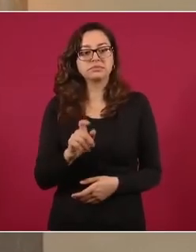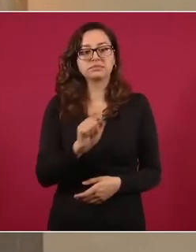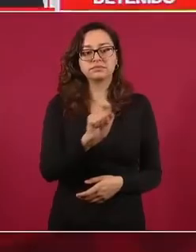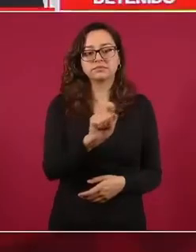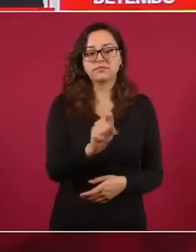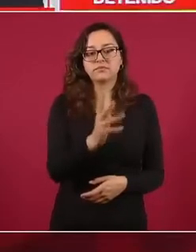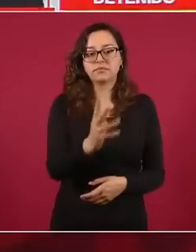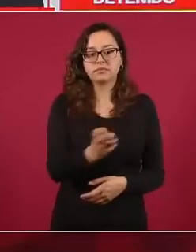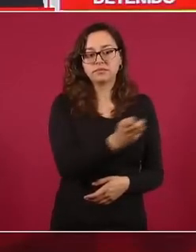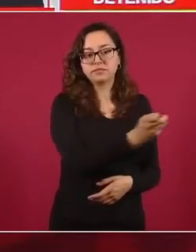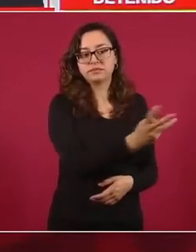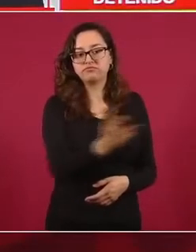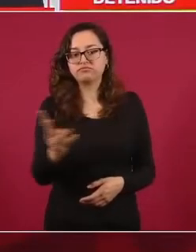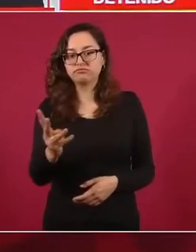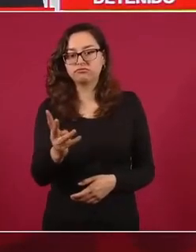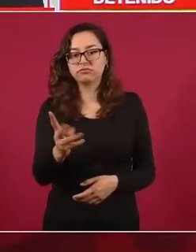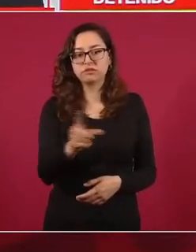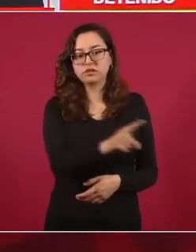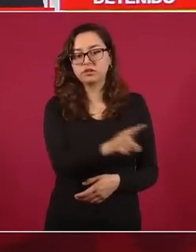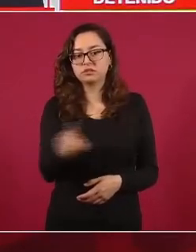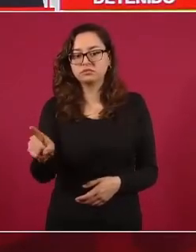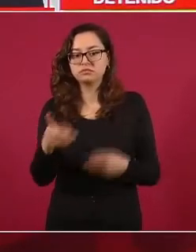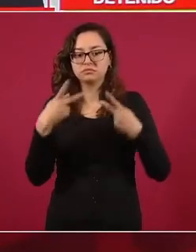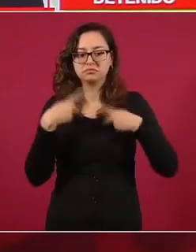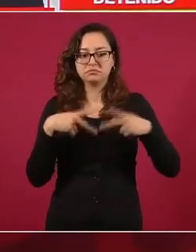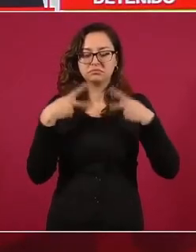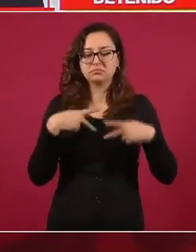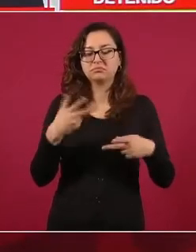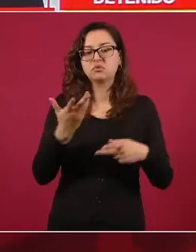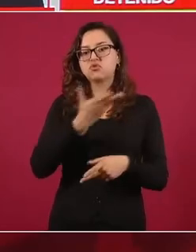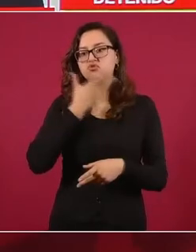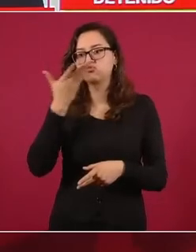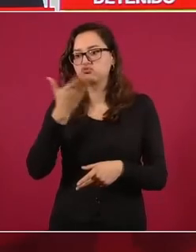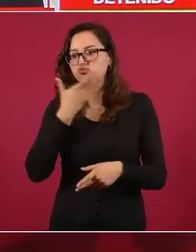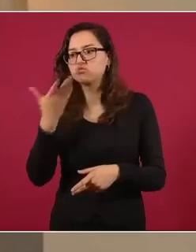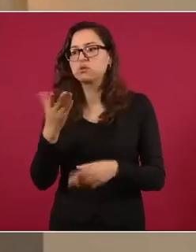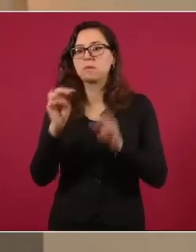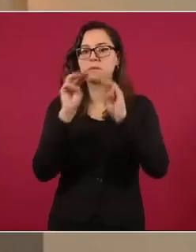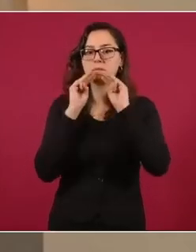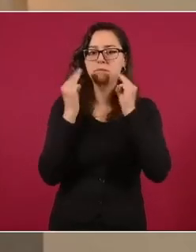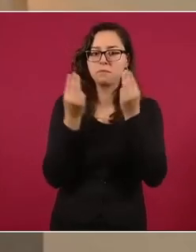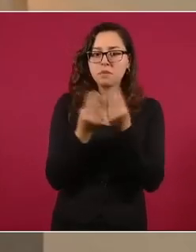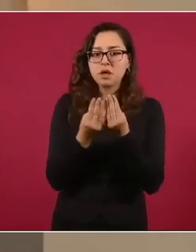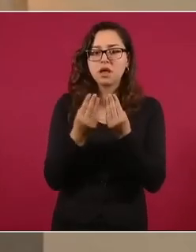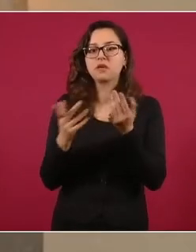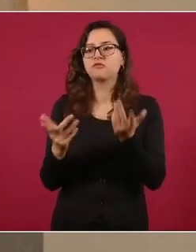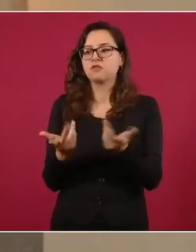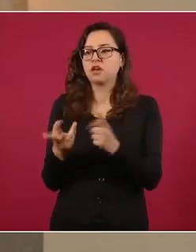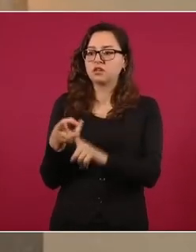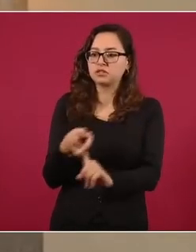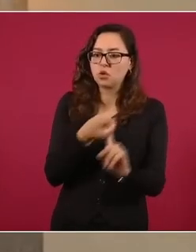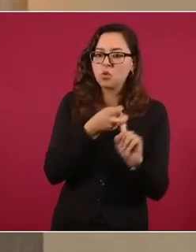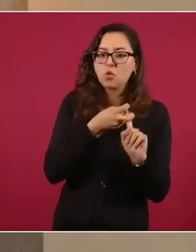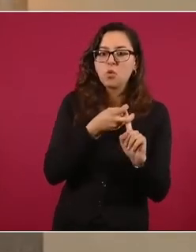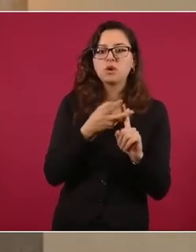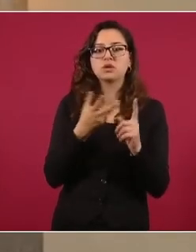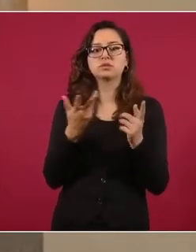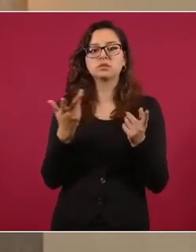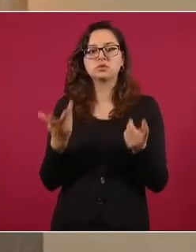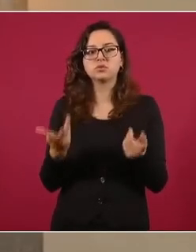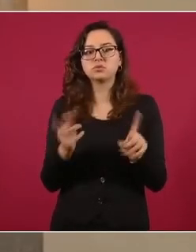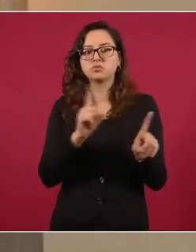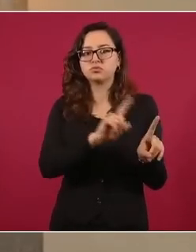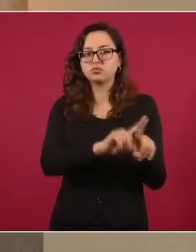delitos estos procesados, los delitos de delincuencia organizada y desaparición forzada de personas